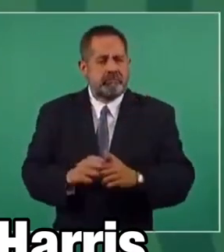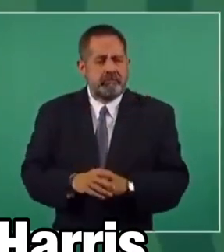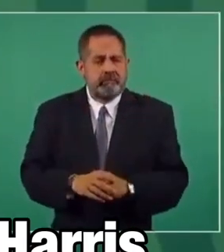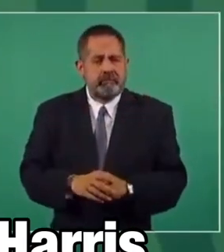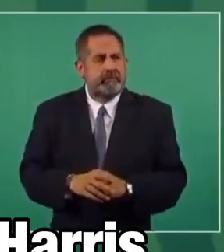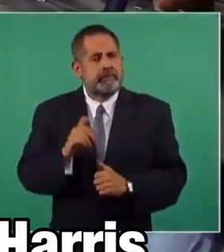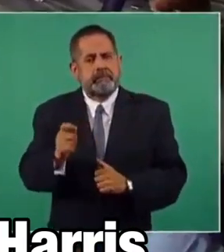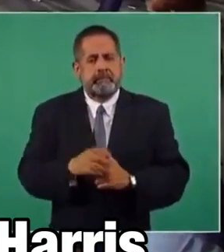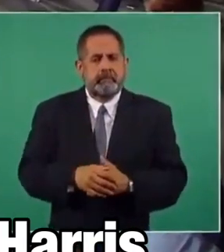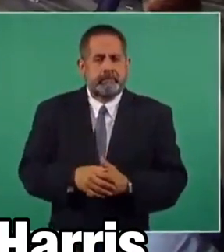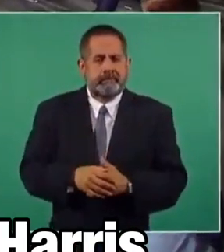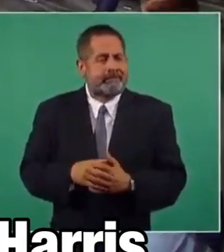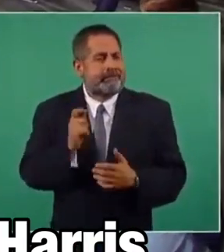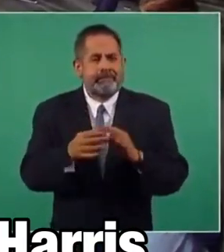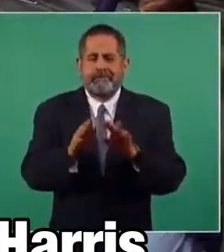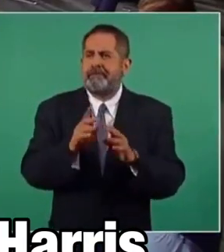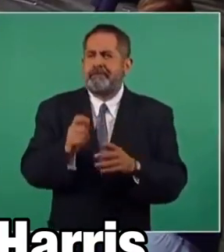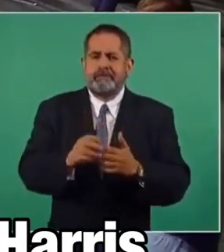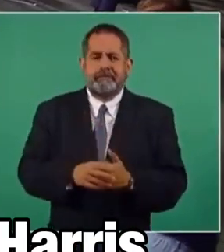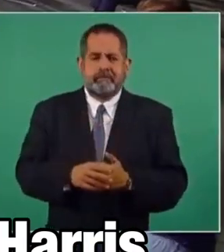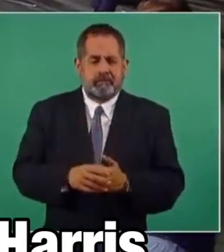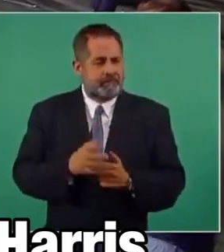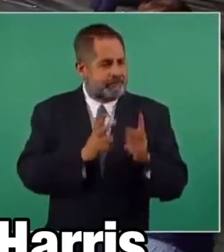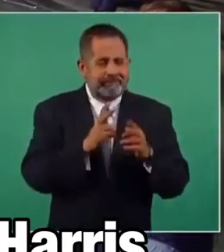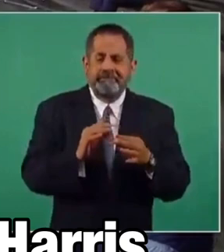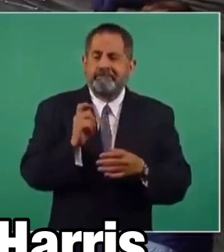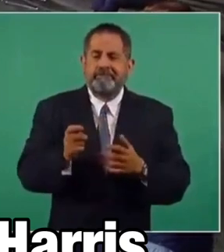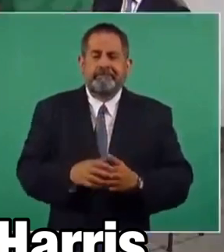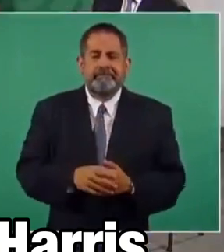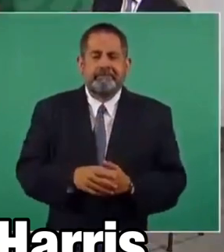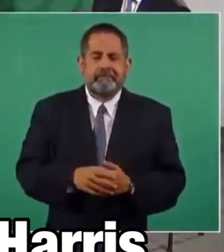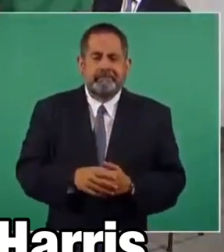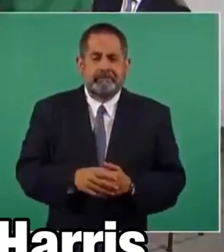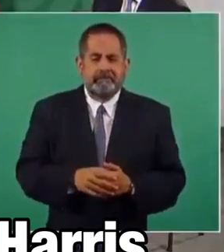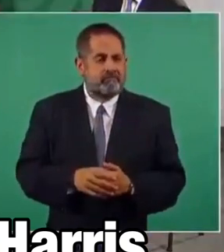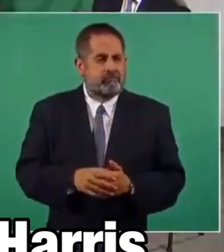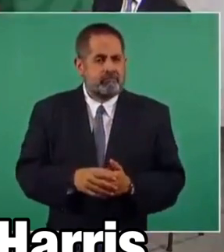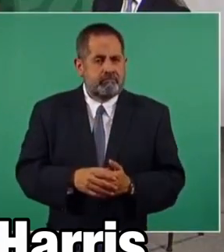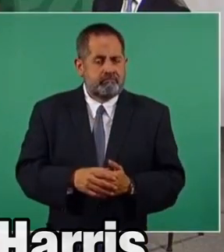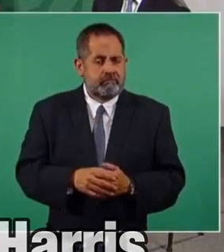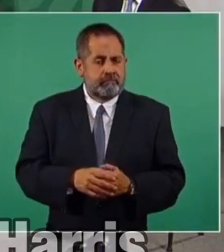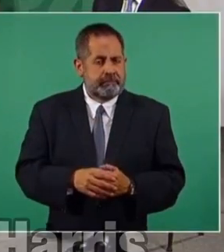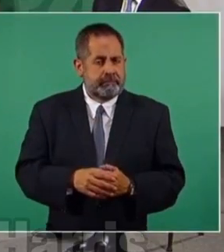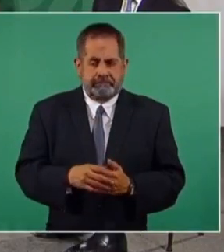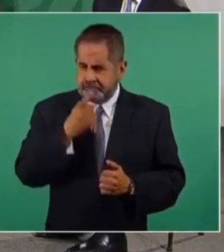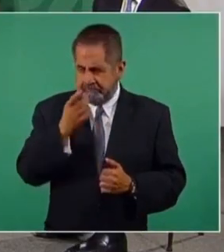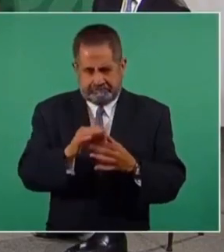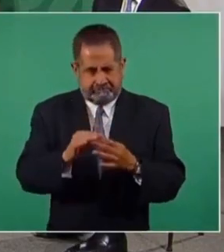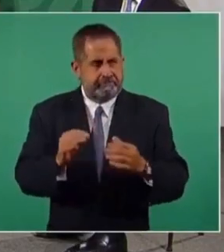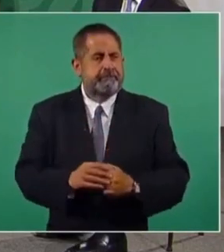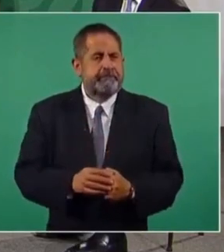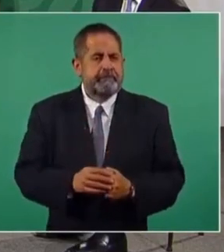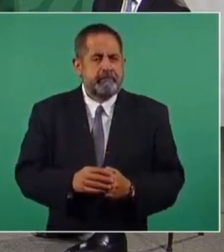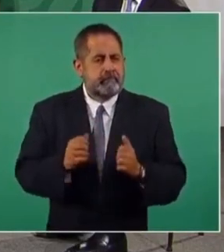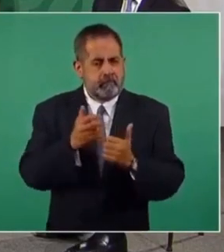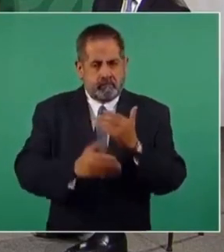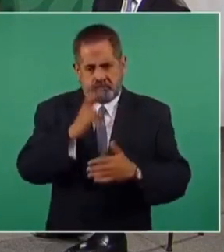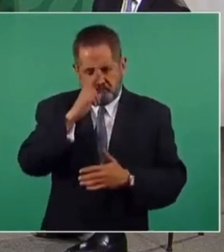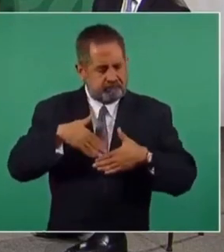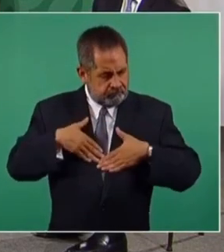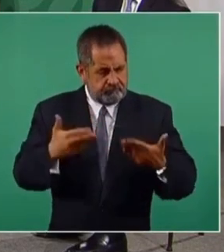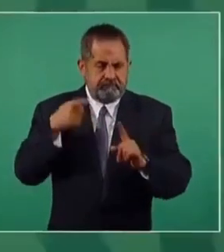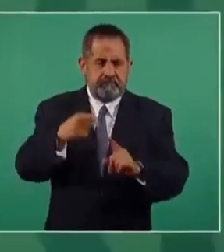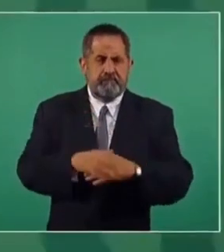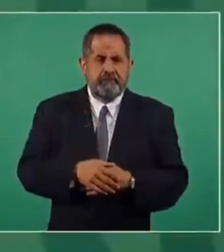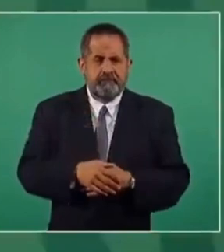Hasta en ya no hablar, se los comentamos de manera muy respetuosa y franca,